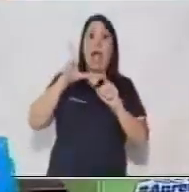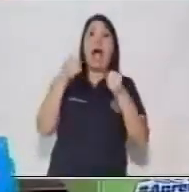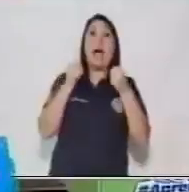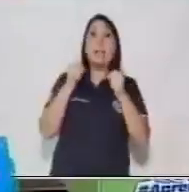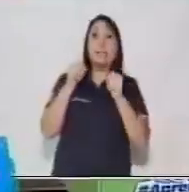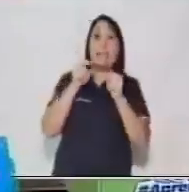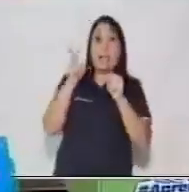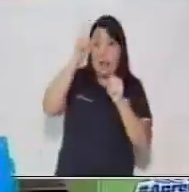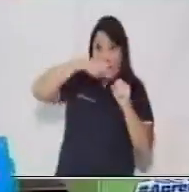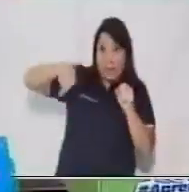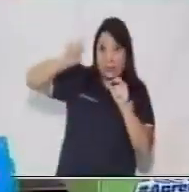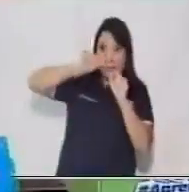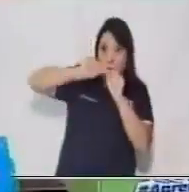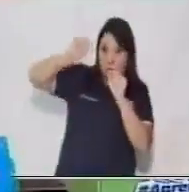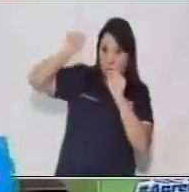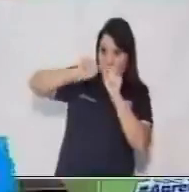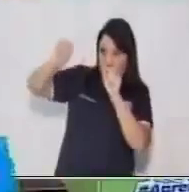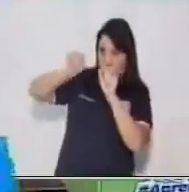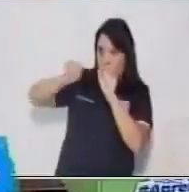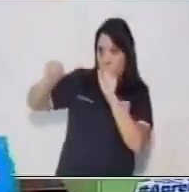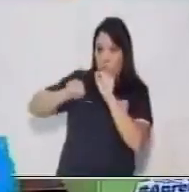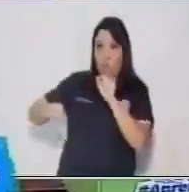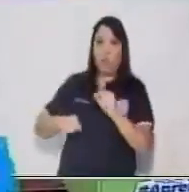medidos en grados.